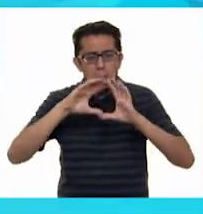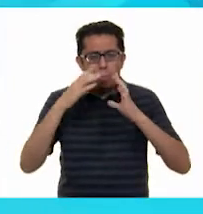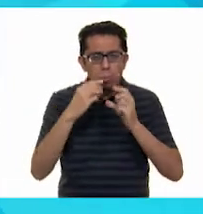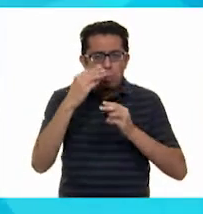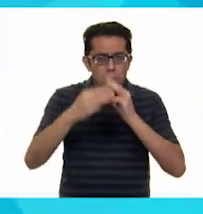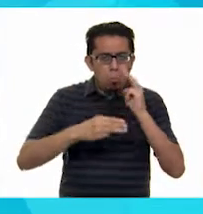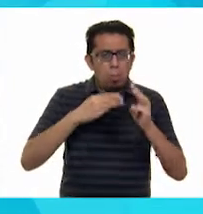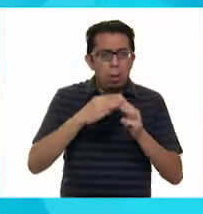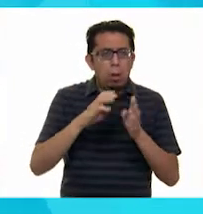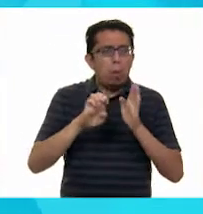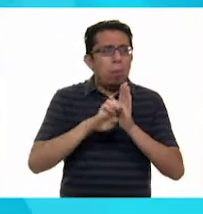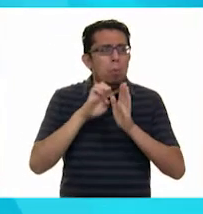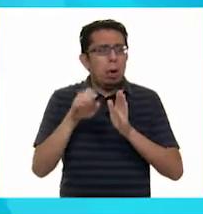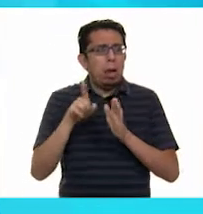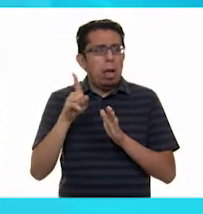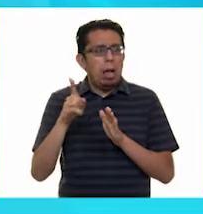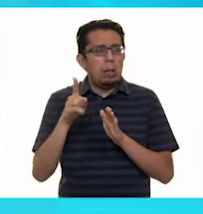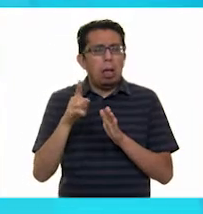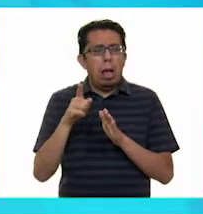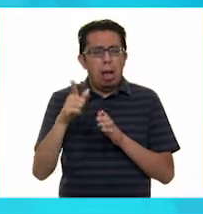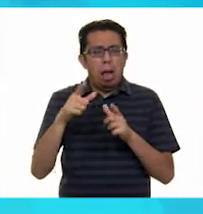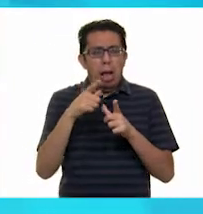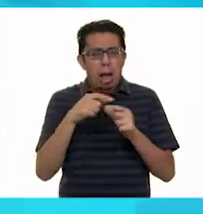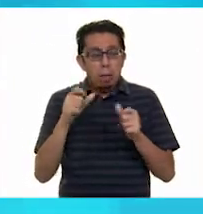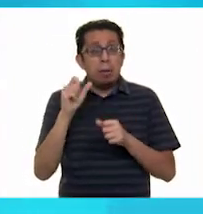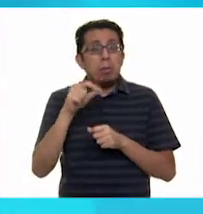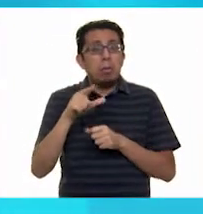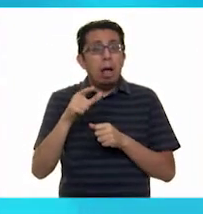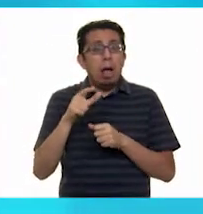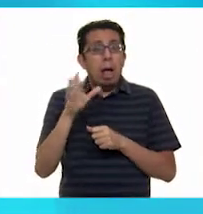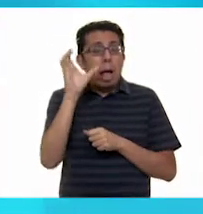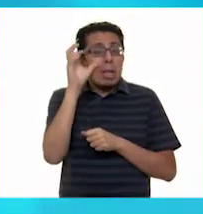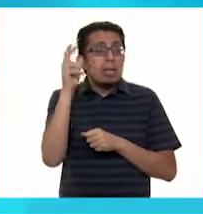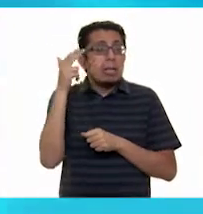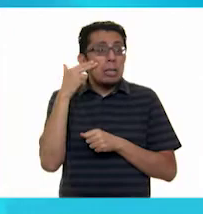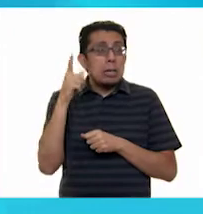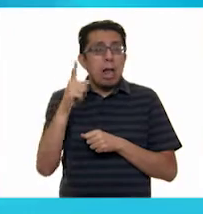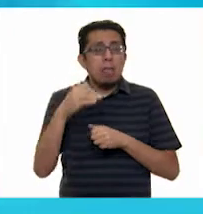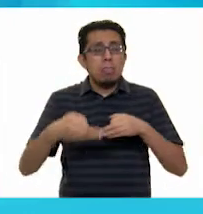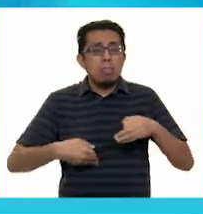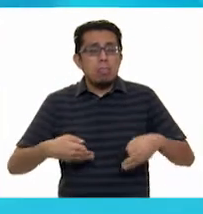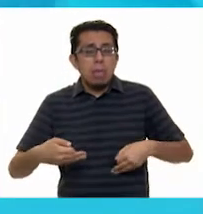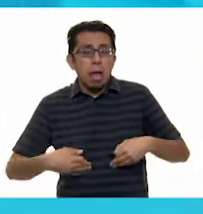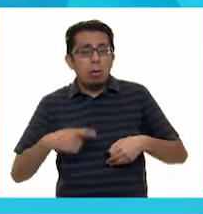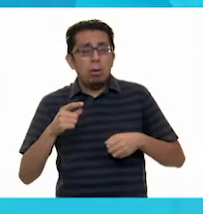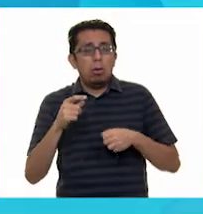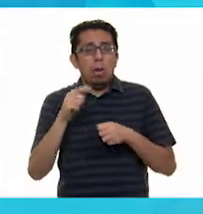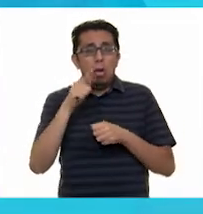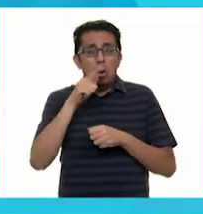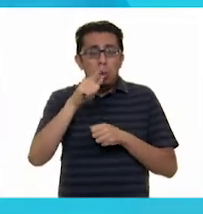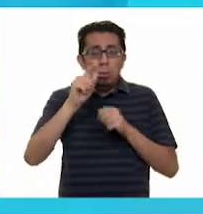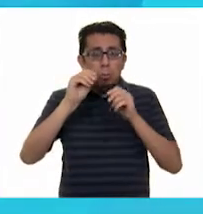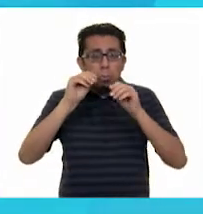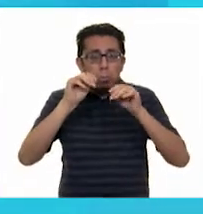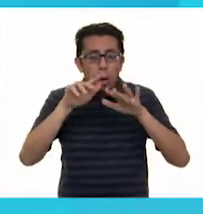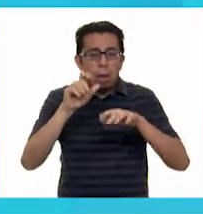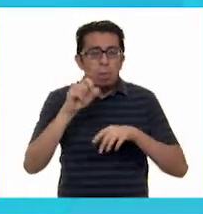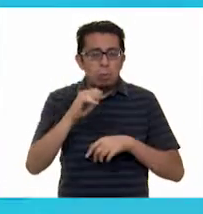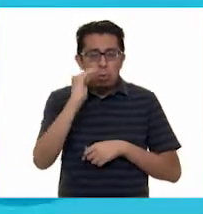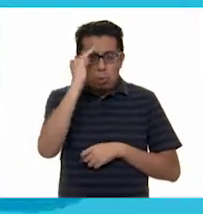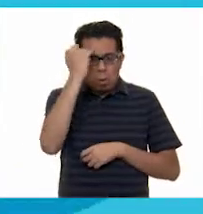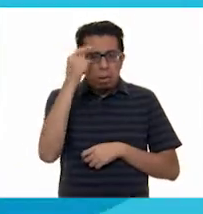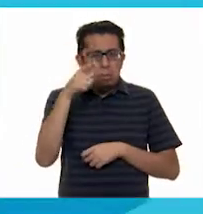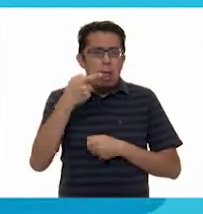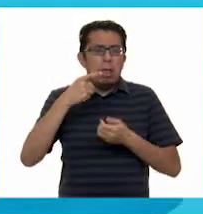marionetas Bunraku del Japón y el teatro de sombras de China e India, en donde se usan desde hace siglos para representar escenas de